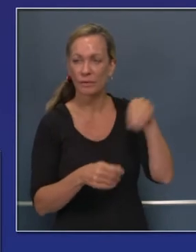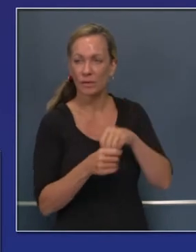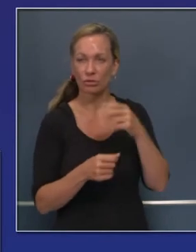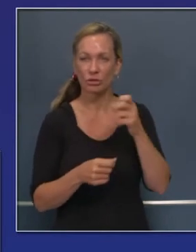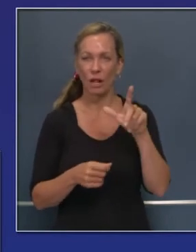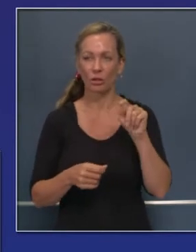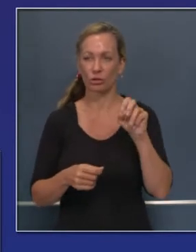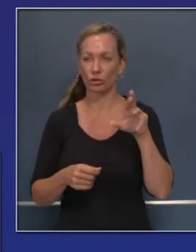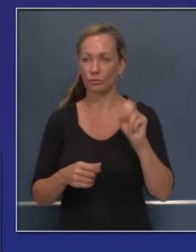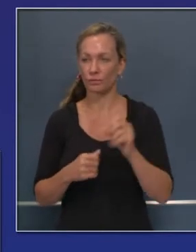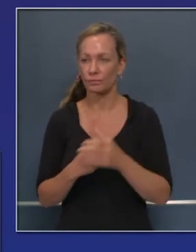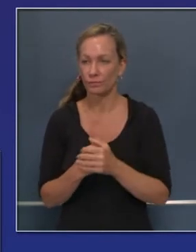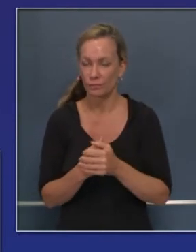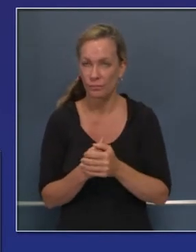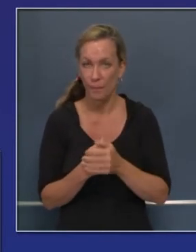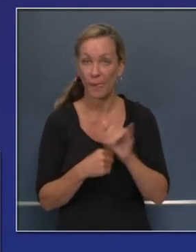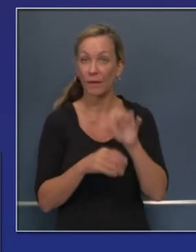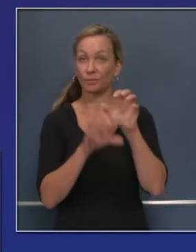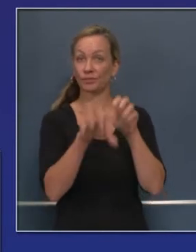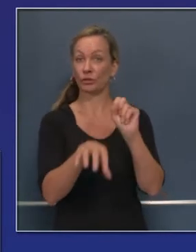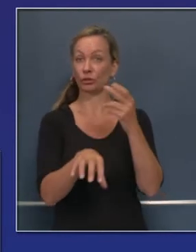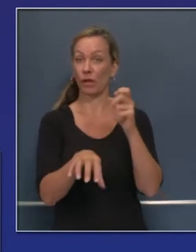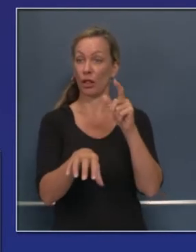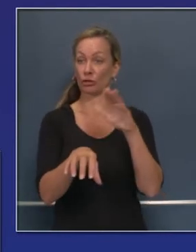filtros o revisión de personas.